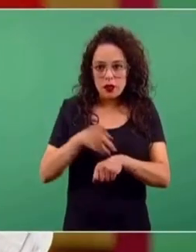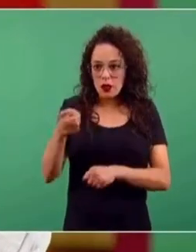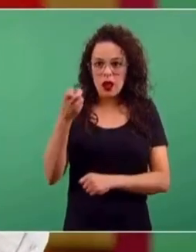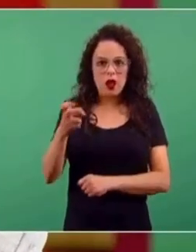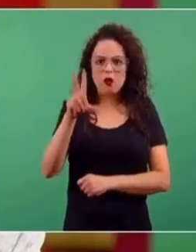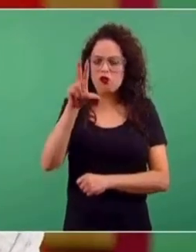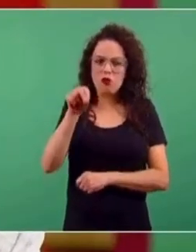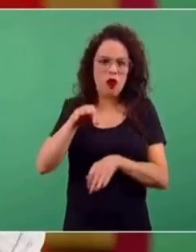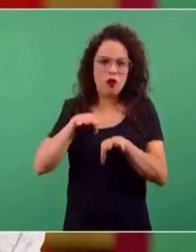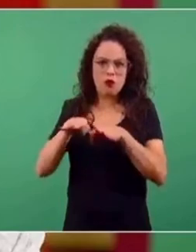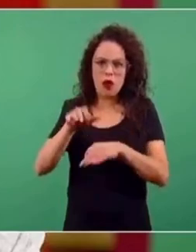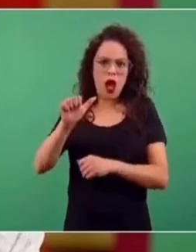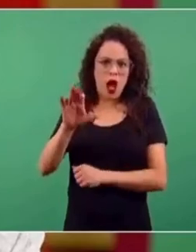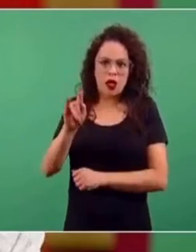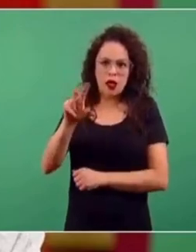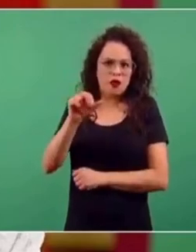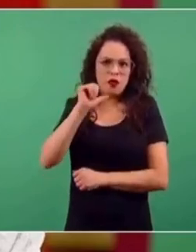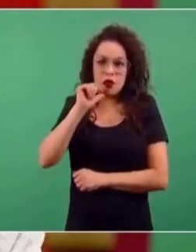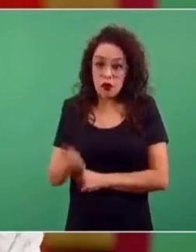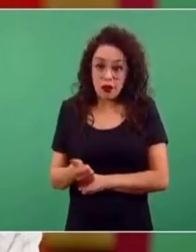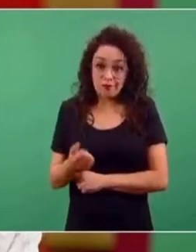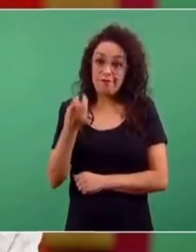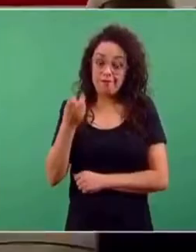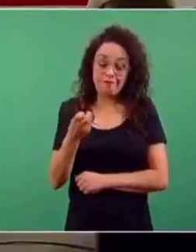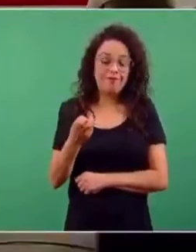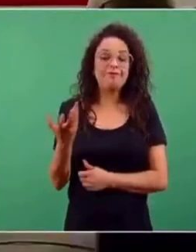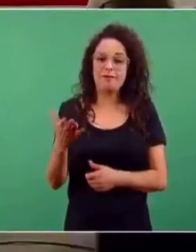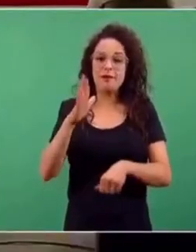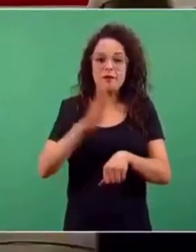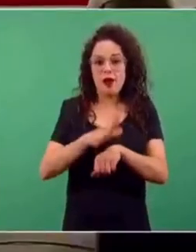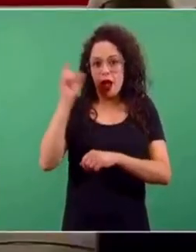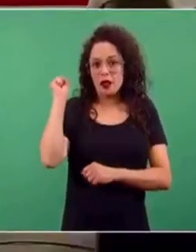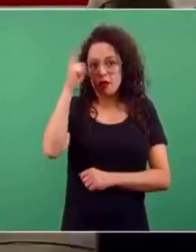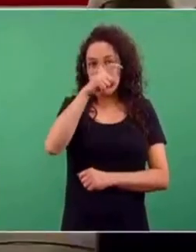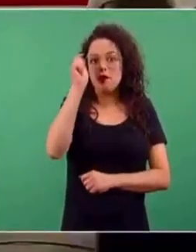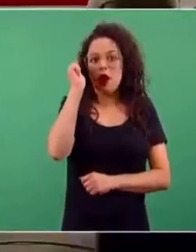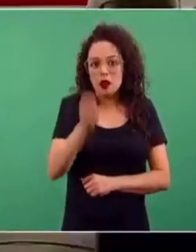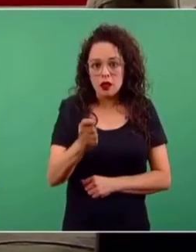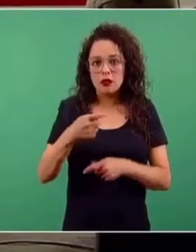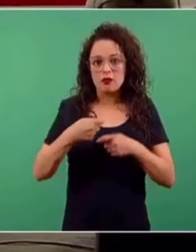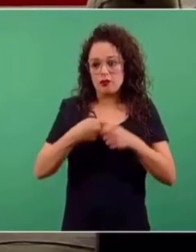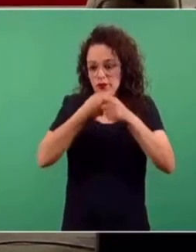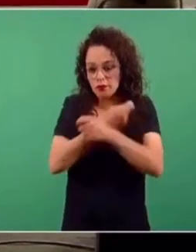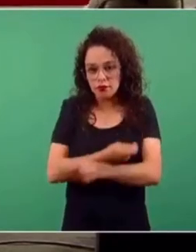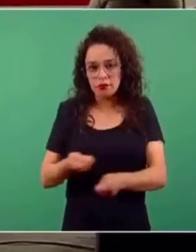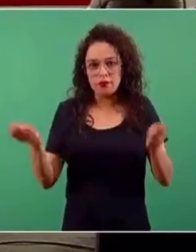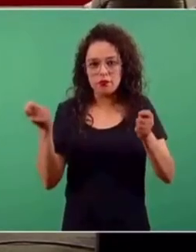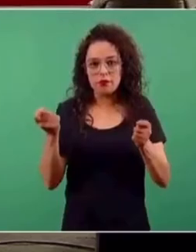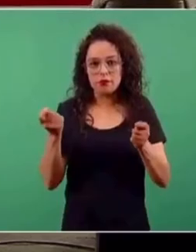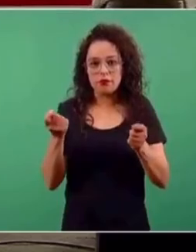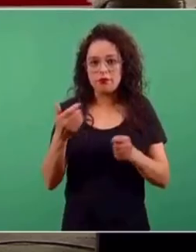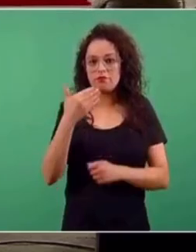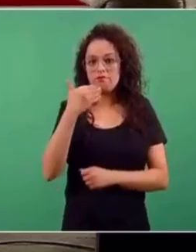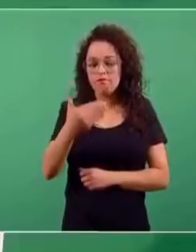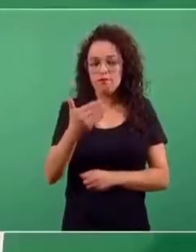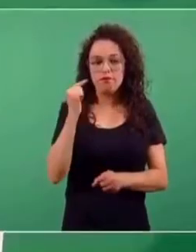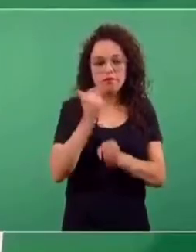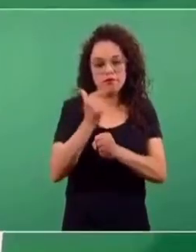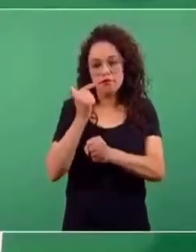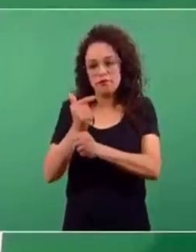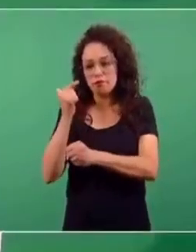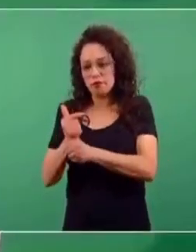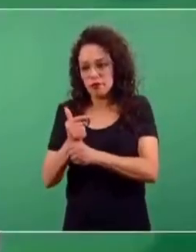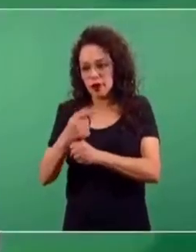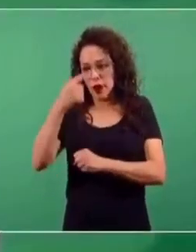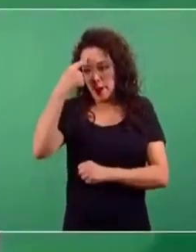activo, etcétera, y eso complicó la posibilidad de tener una identificación clara y